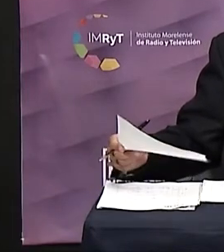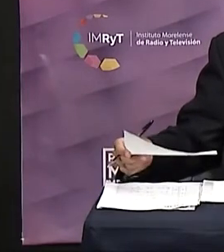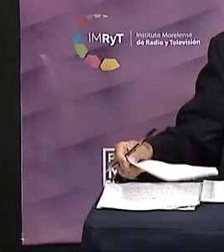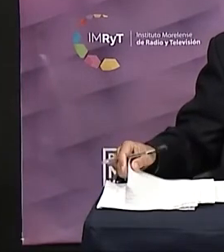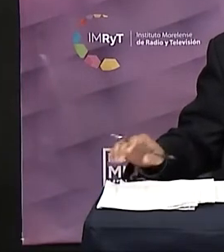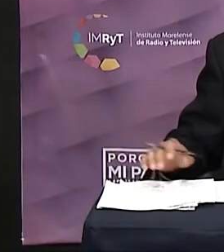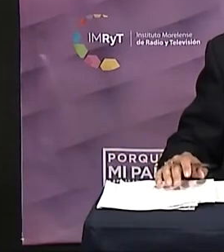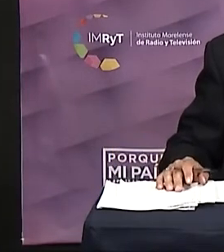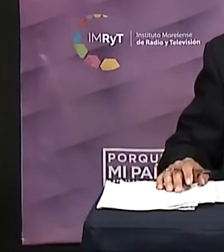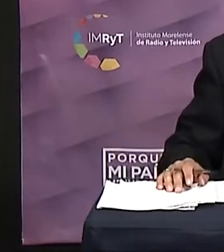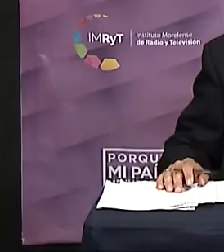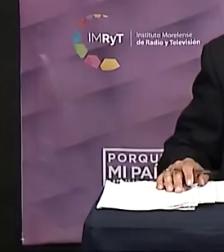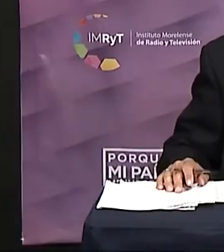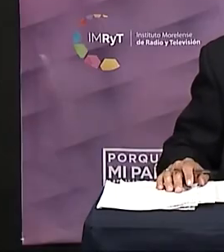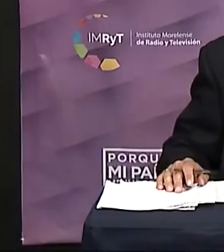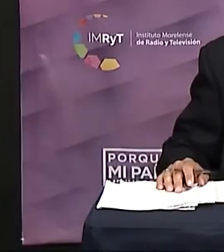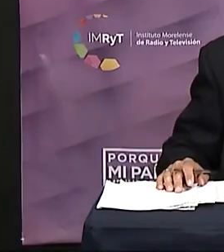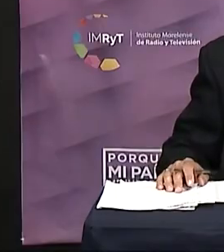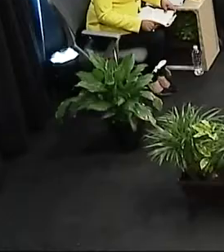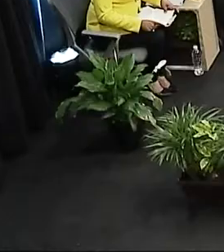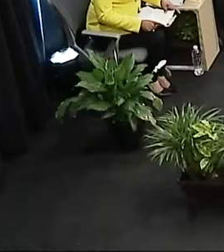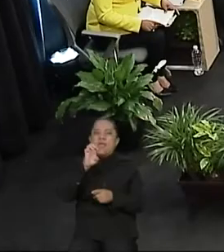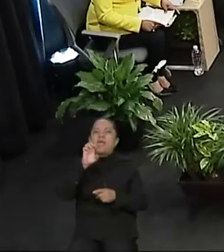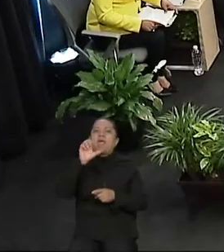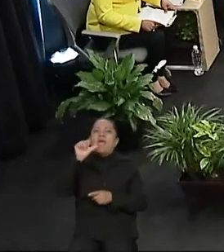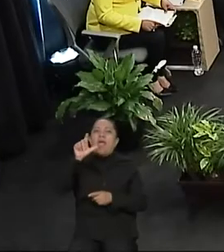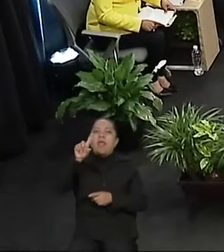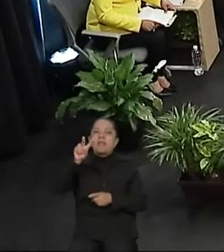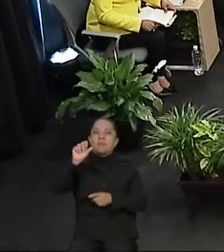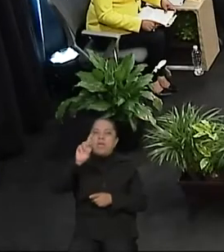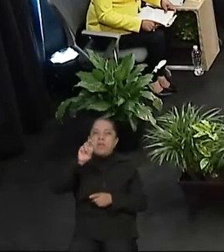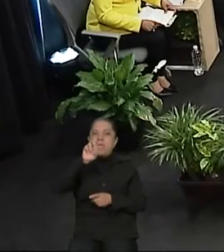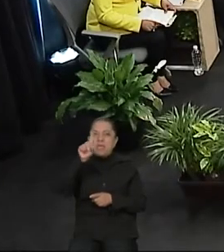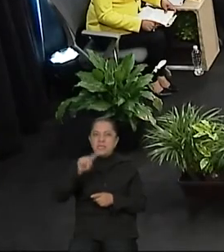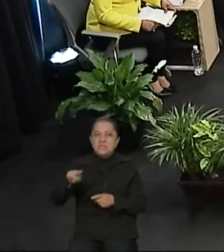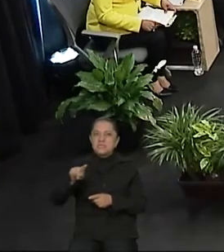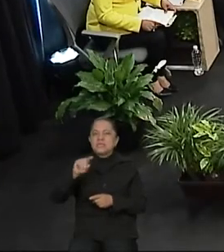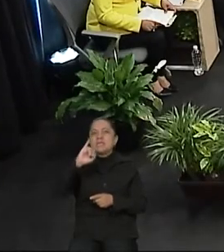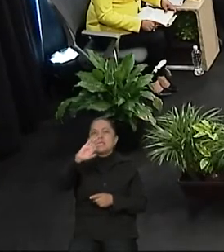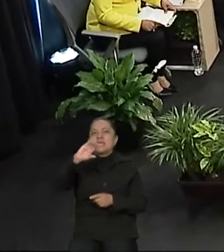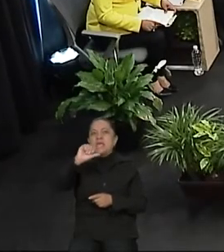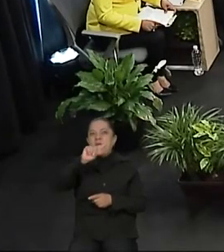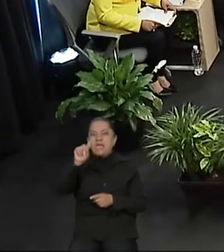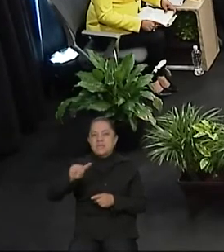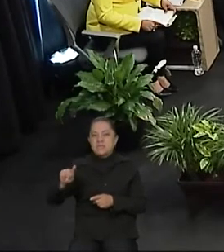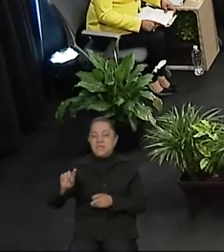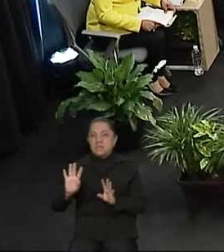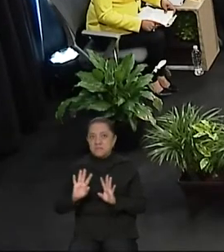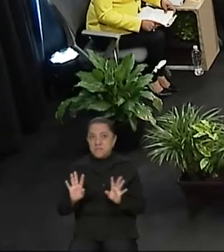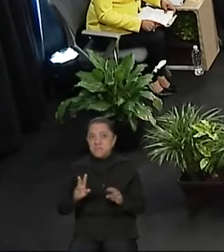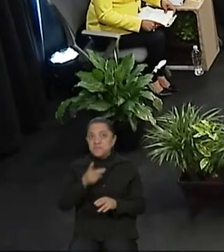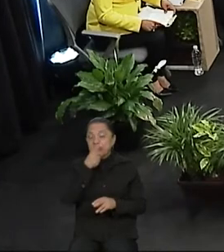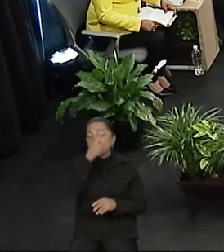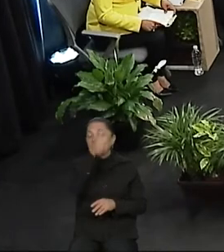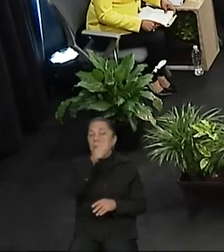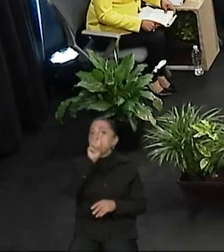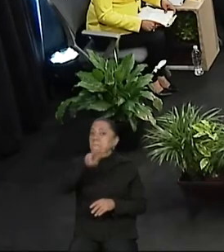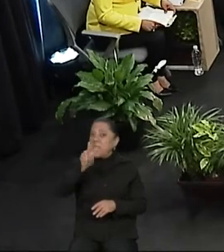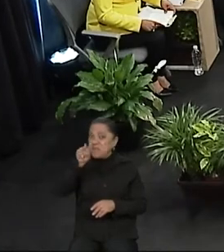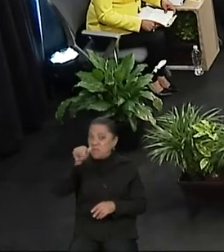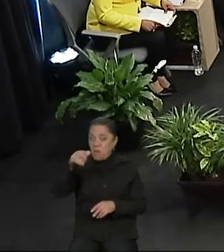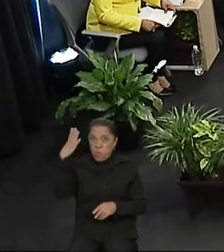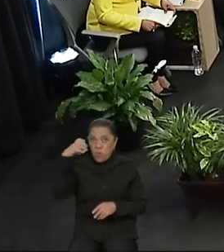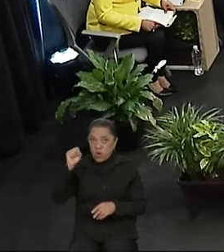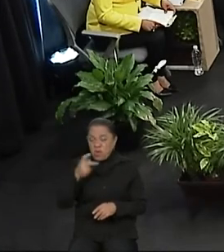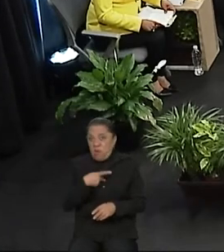Álvarez y Casa. Un minuto para réplica. Es una realidad que en Morelos la pobreza ha aumentado y si nos vamos a extrema